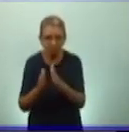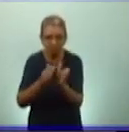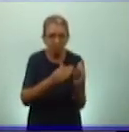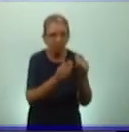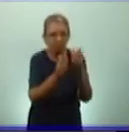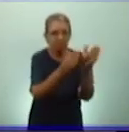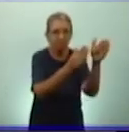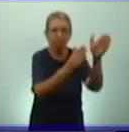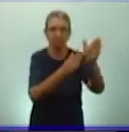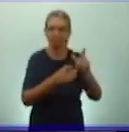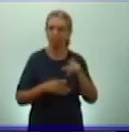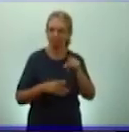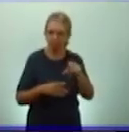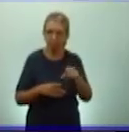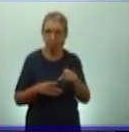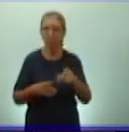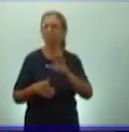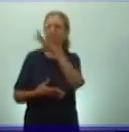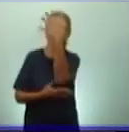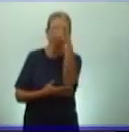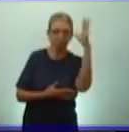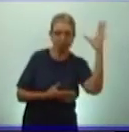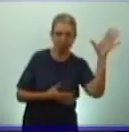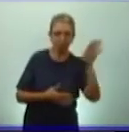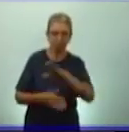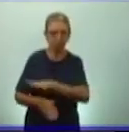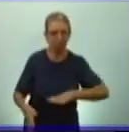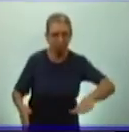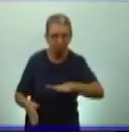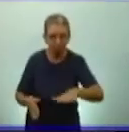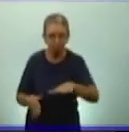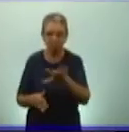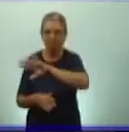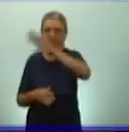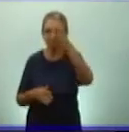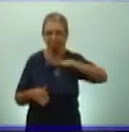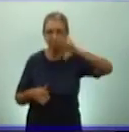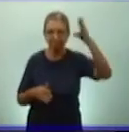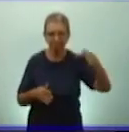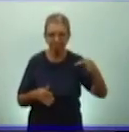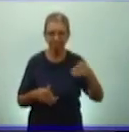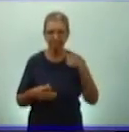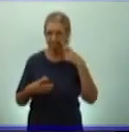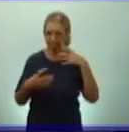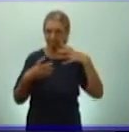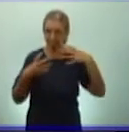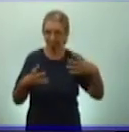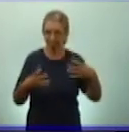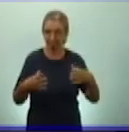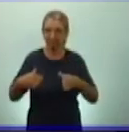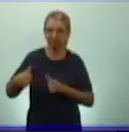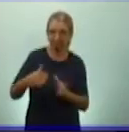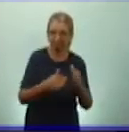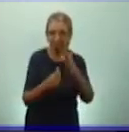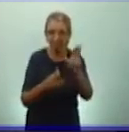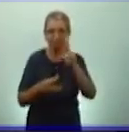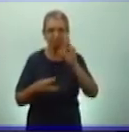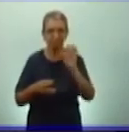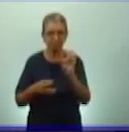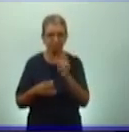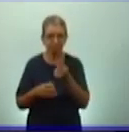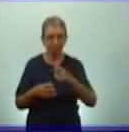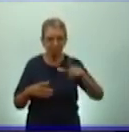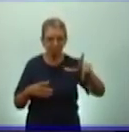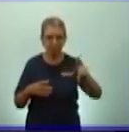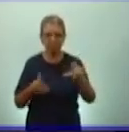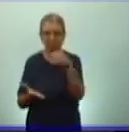de caminos que recorría selvas, quebradas y montañas. El principal era el Camino Real, que unía